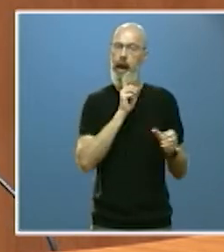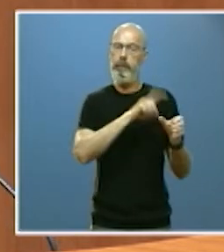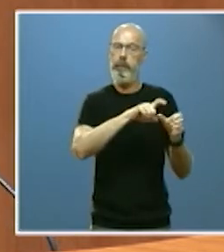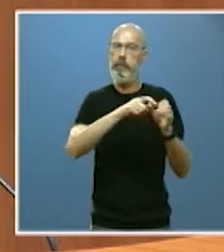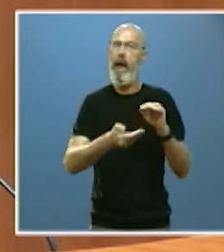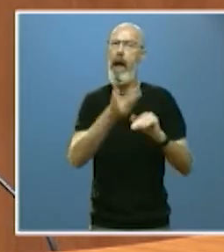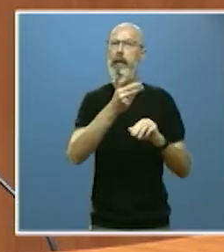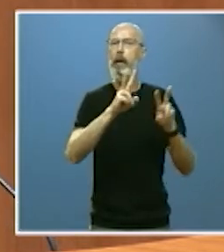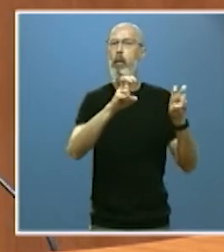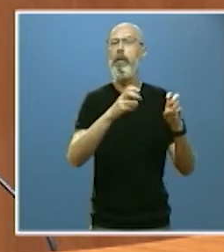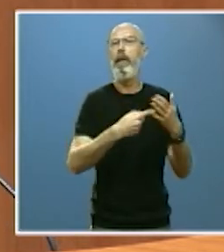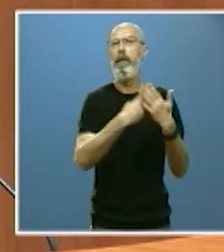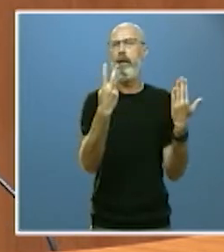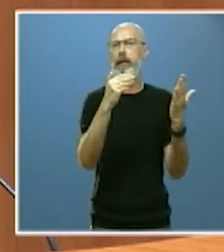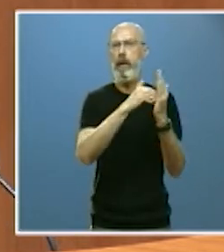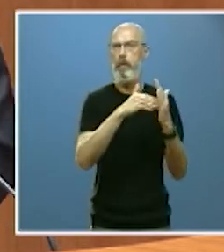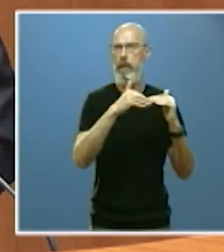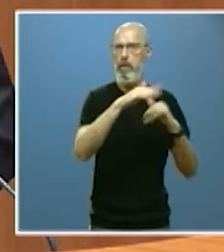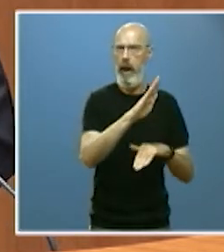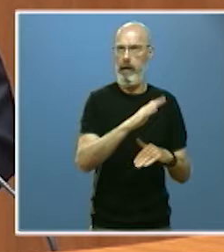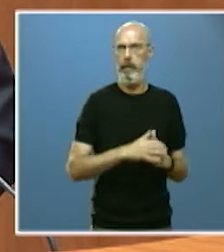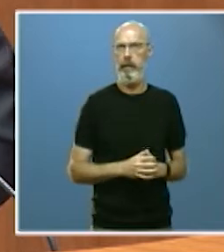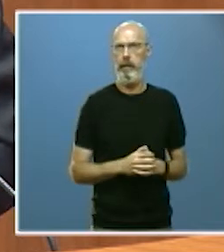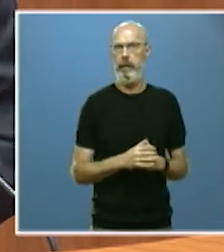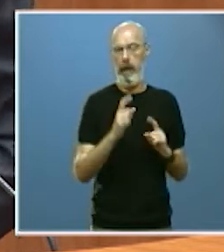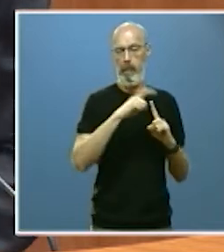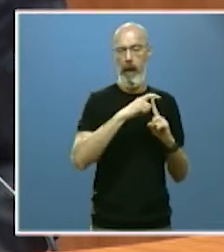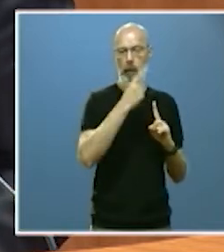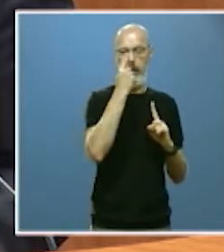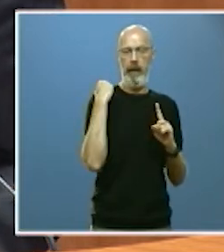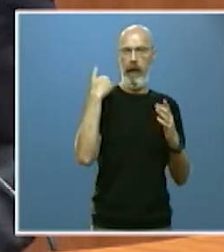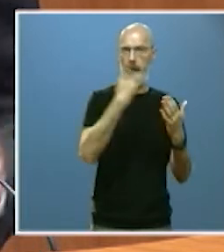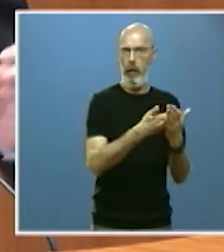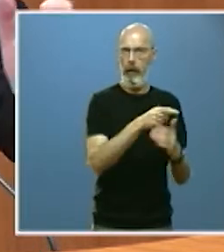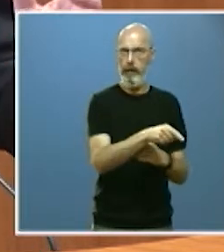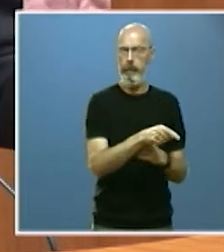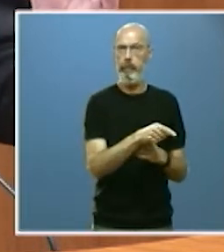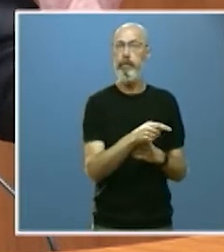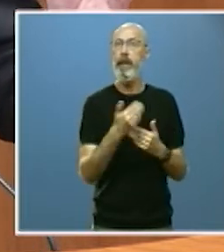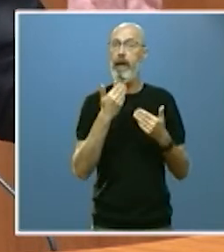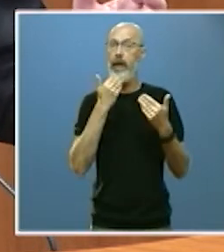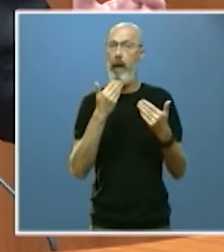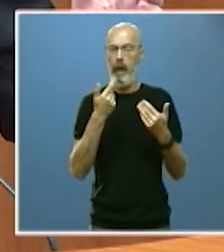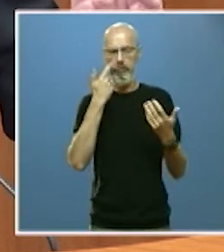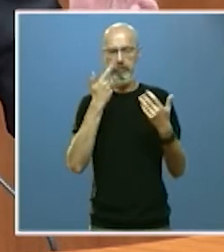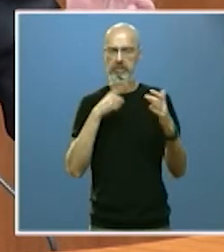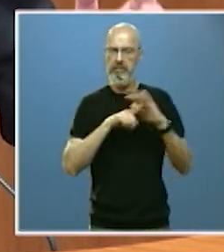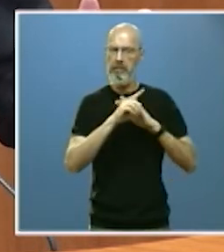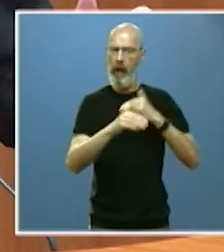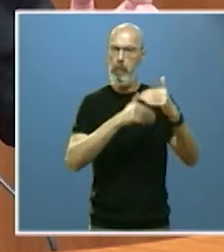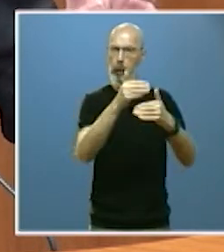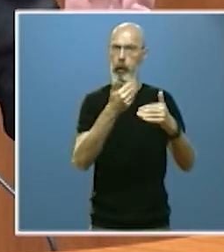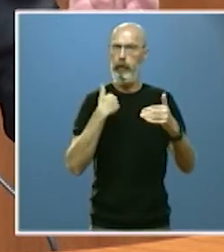mayo del pasado año. Gracias a esa evolución, en el cómputo global de los tres primeros años de